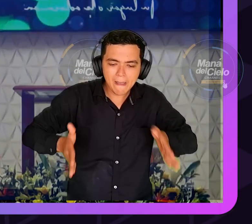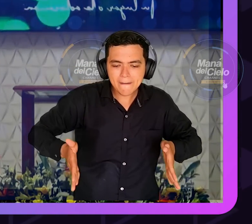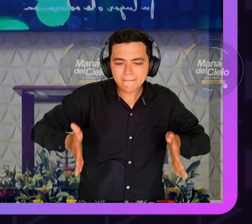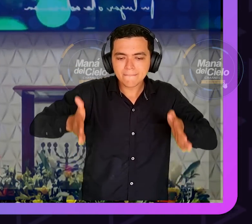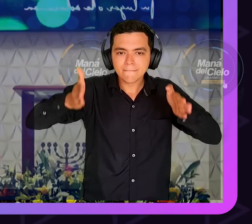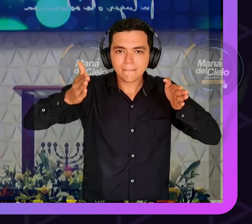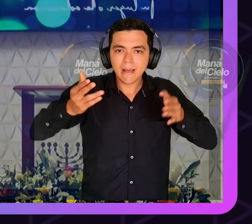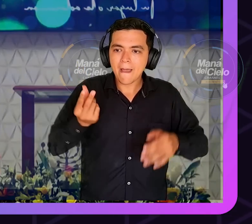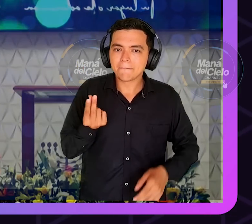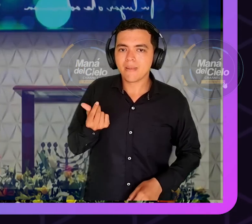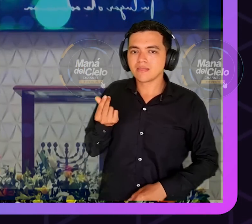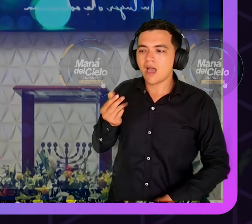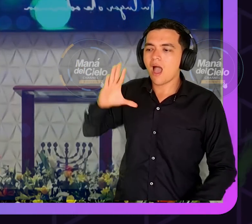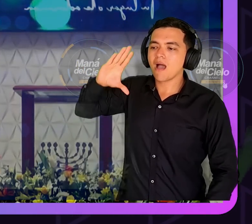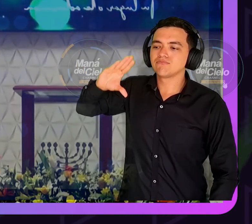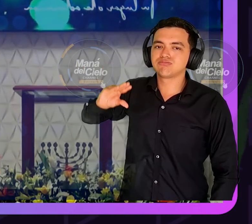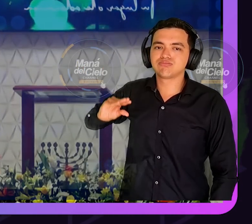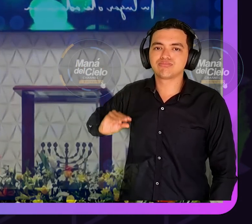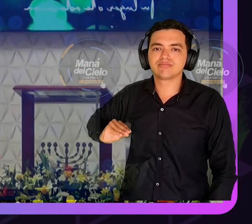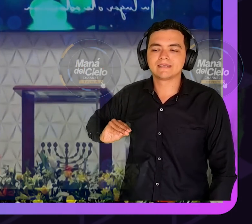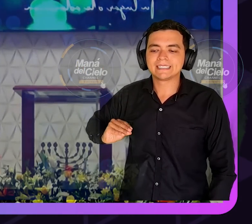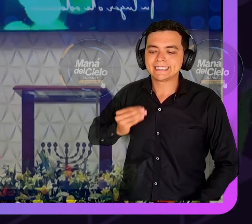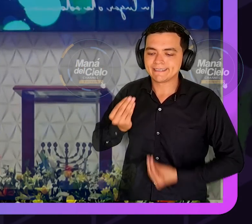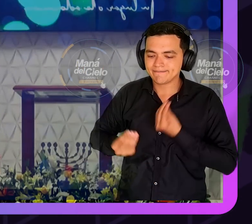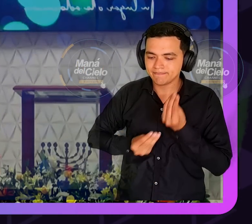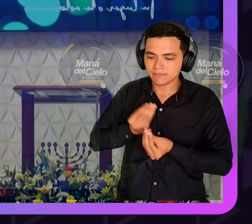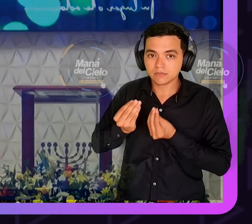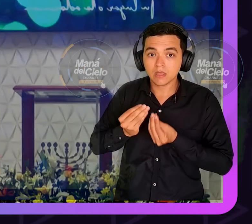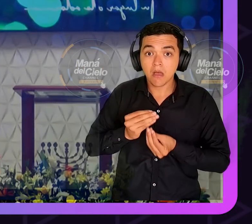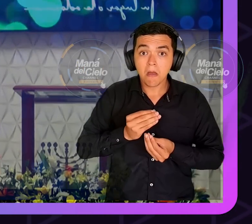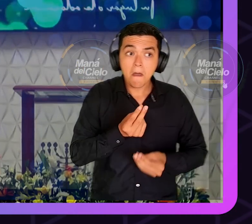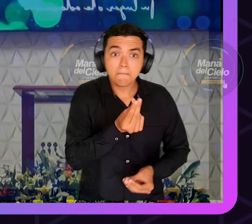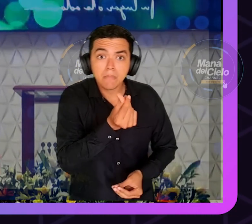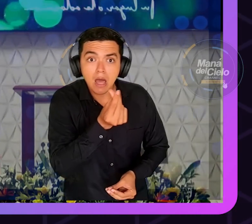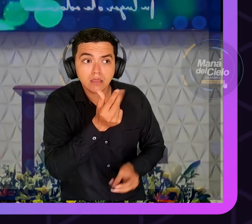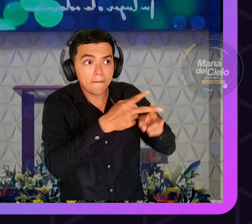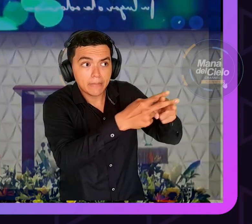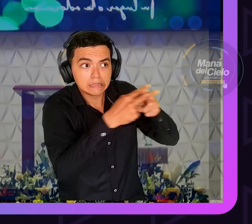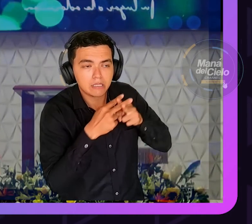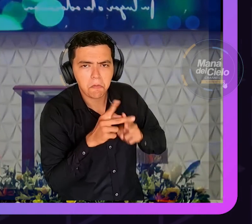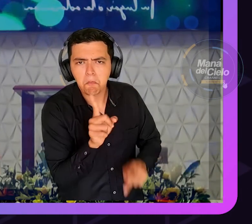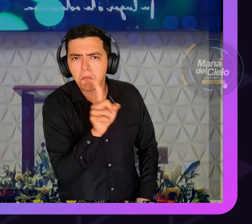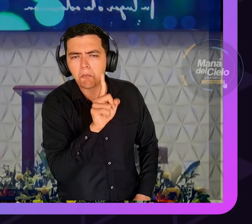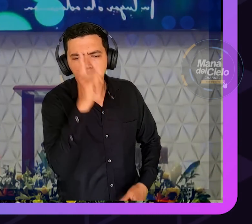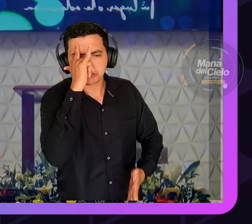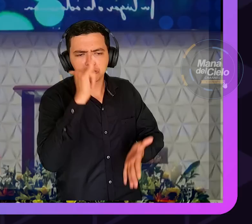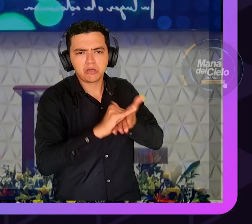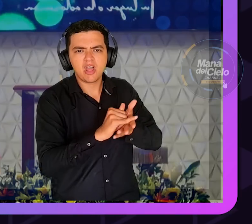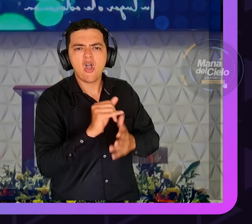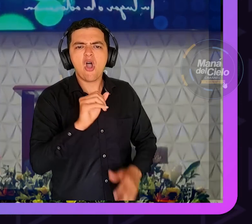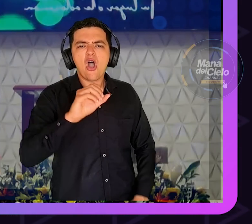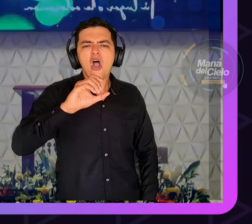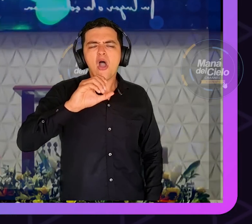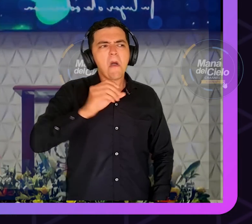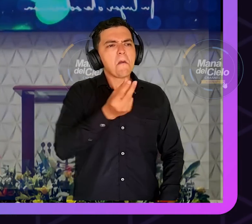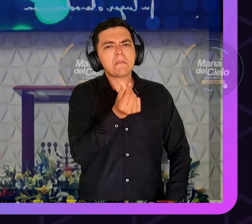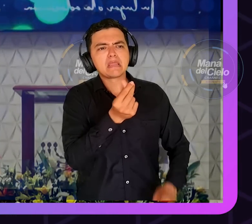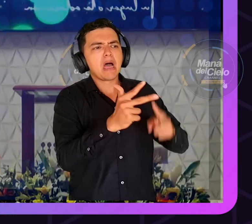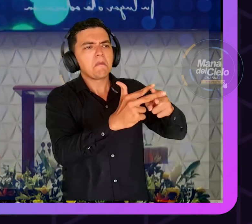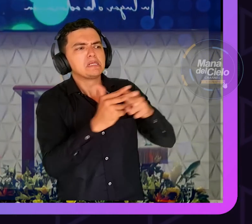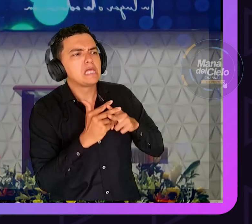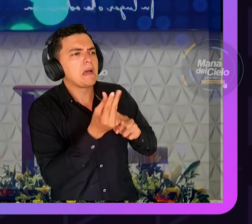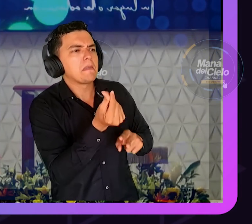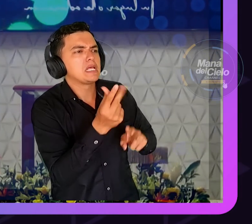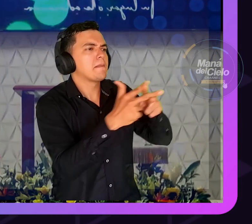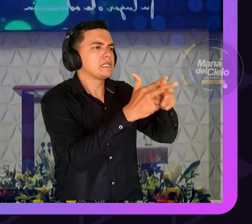me dijo te digo el resto él vio el edificio y entró y vio que estaba sin terminar y Dios dijo llévele esta